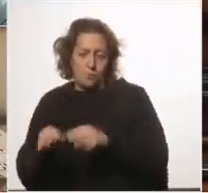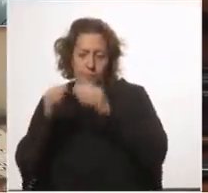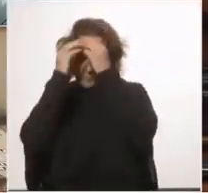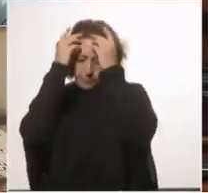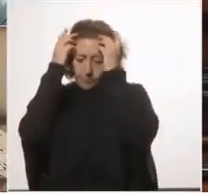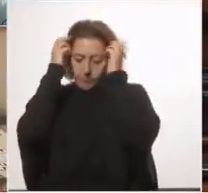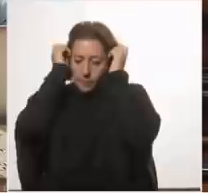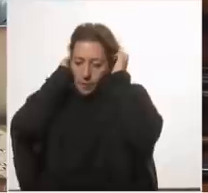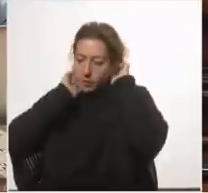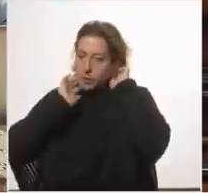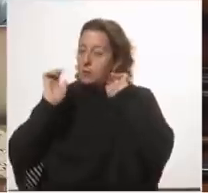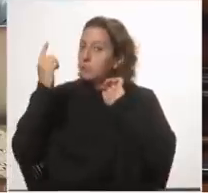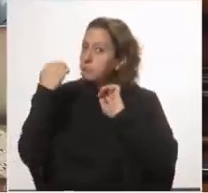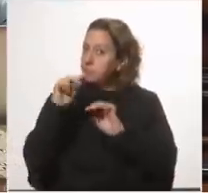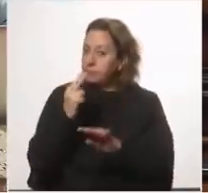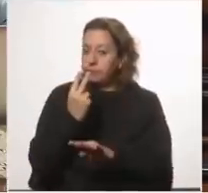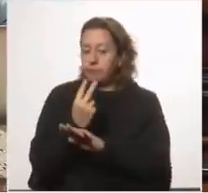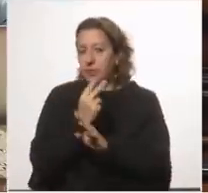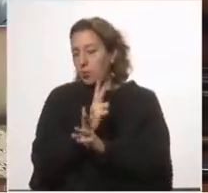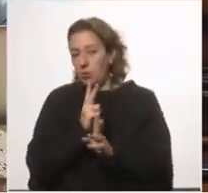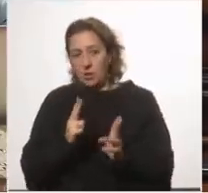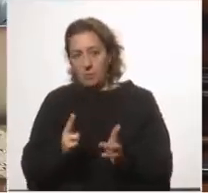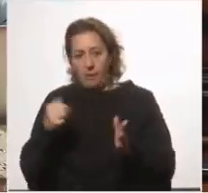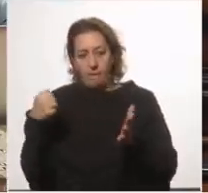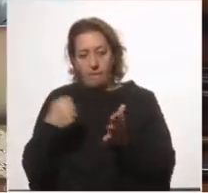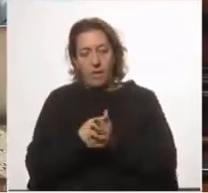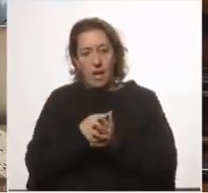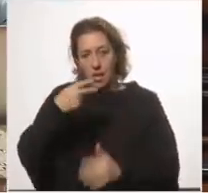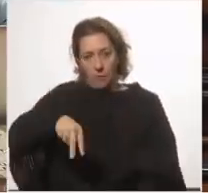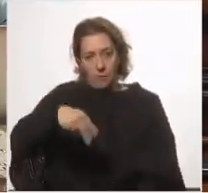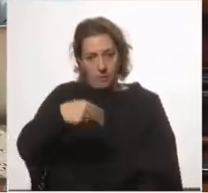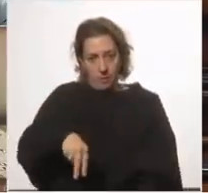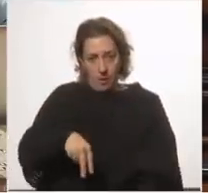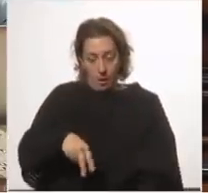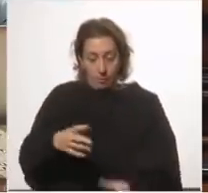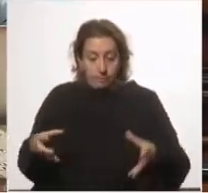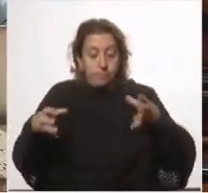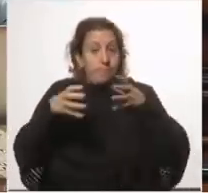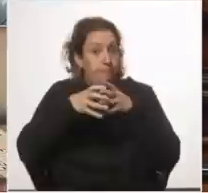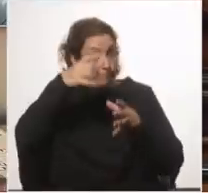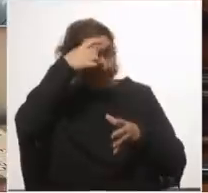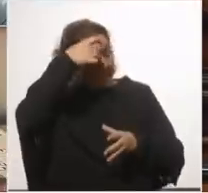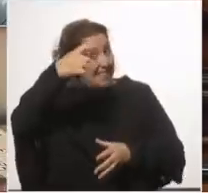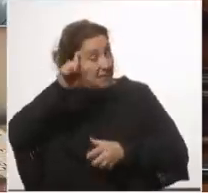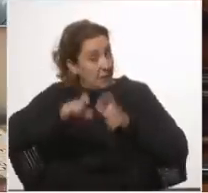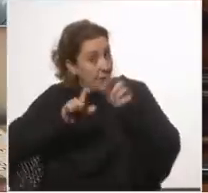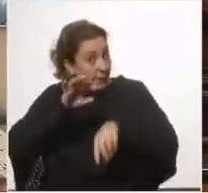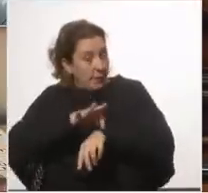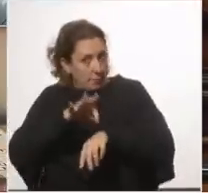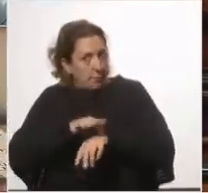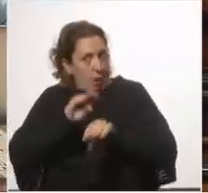Sin embargo, empieza una segunda etapa a fines de noviembre. La comunidad científica alerta sobre una nueva etapa.